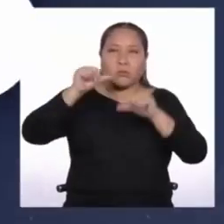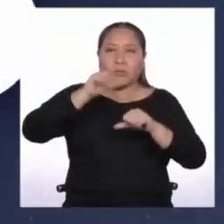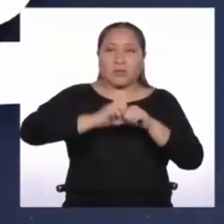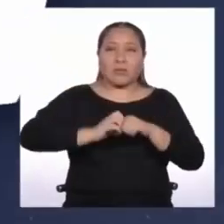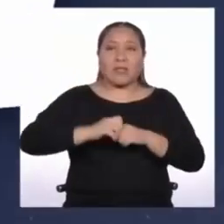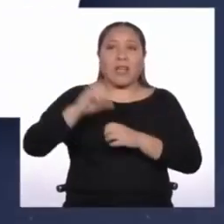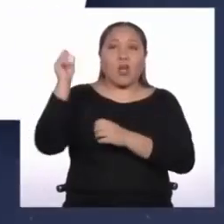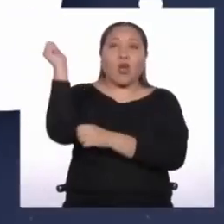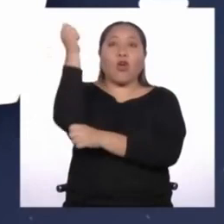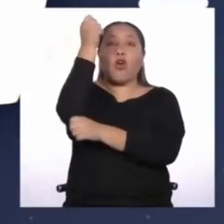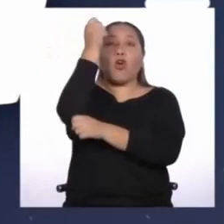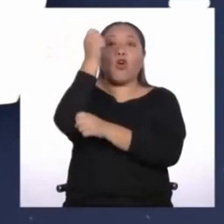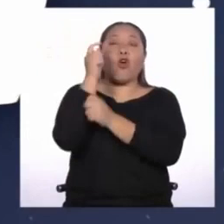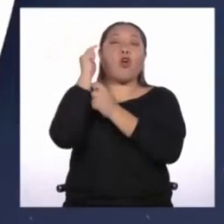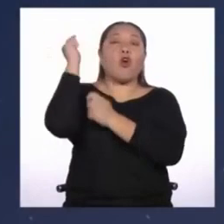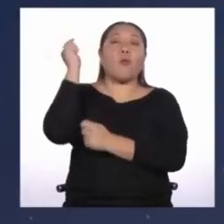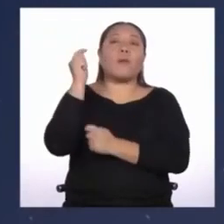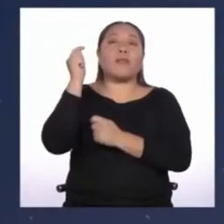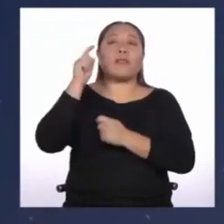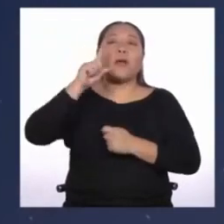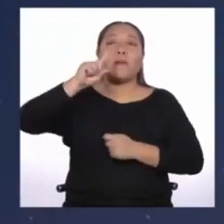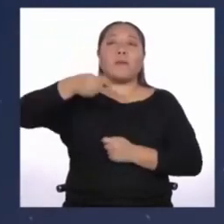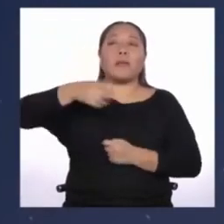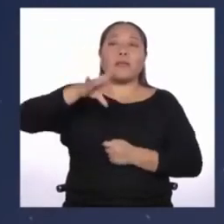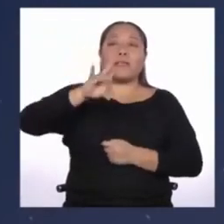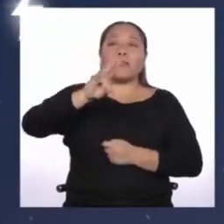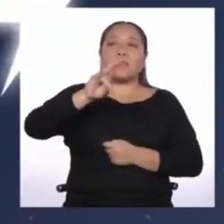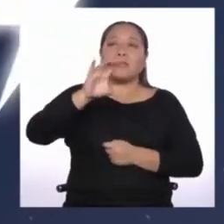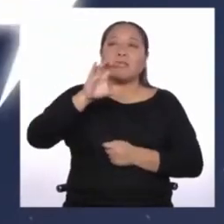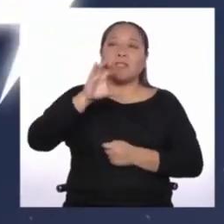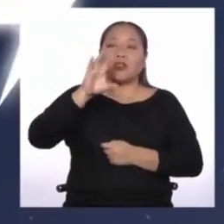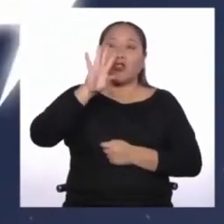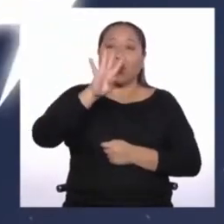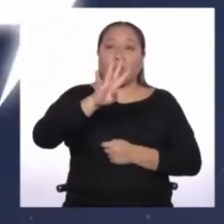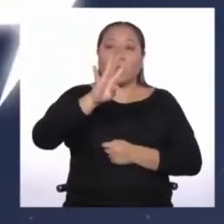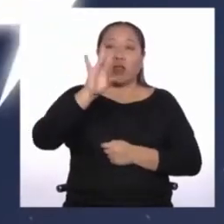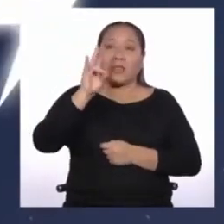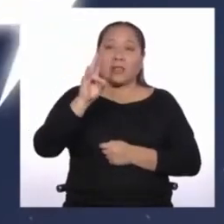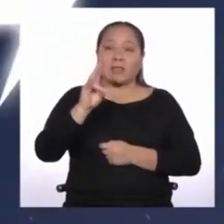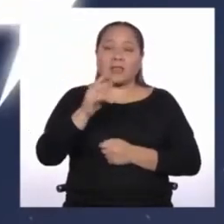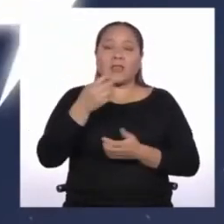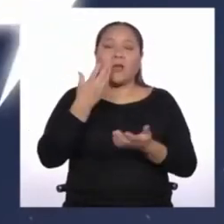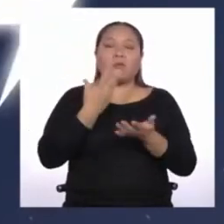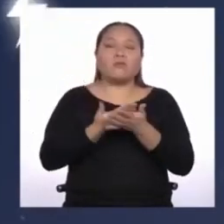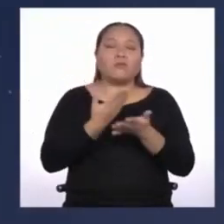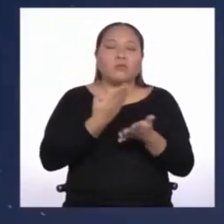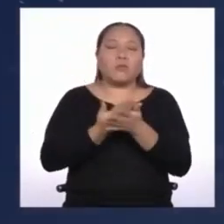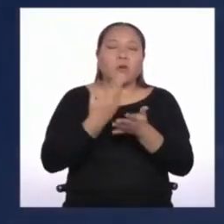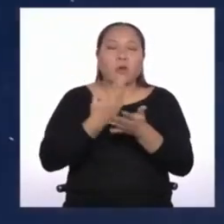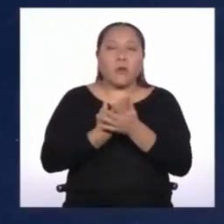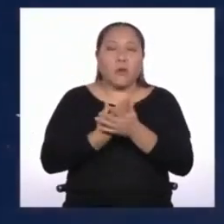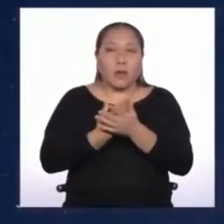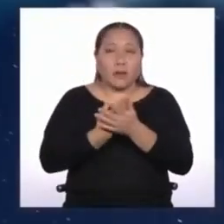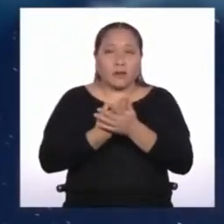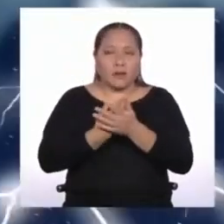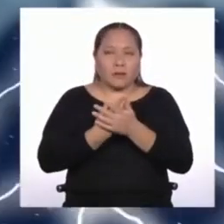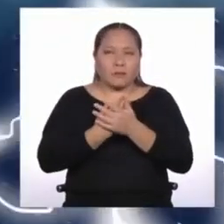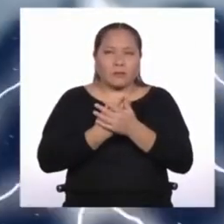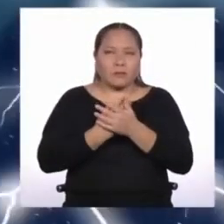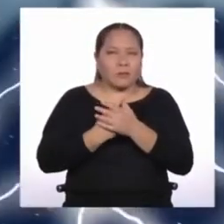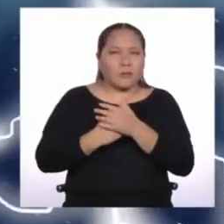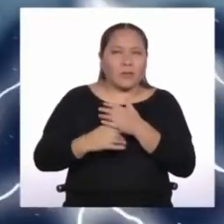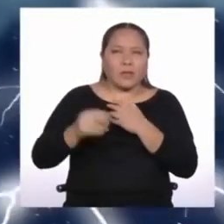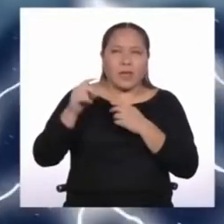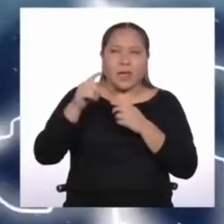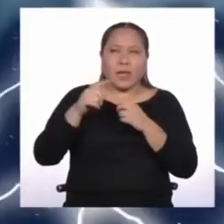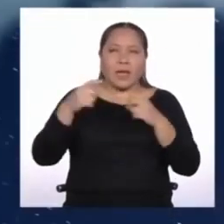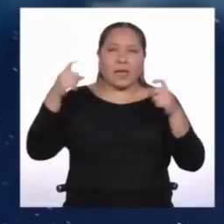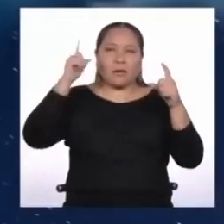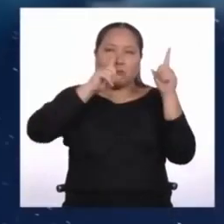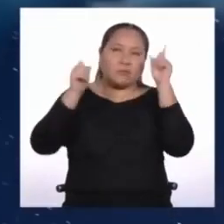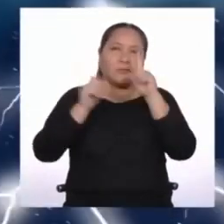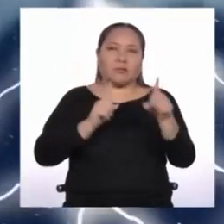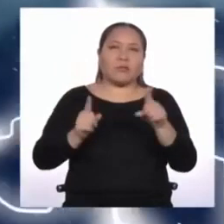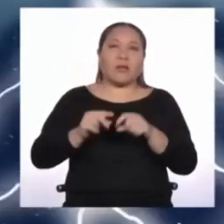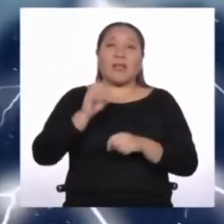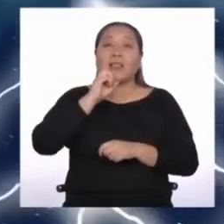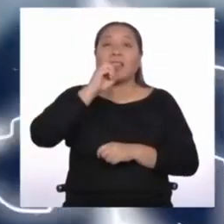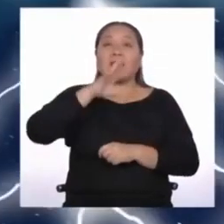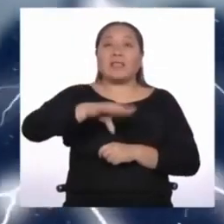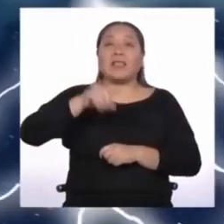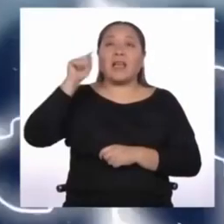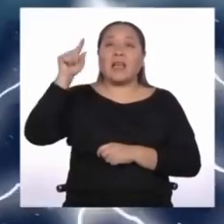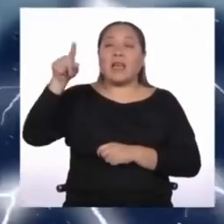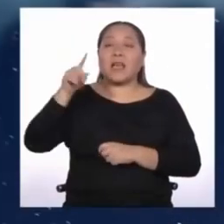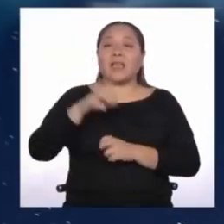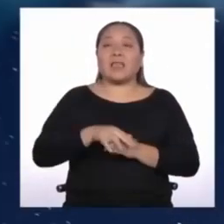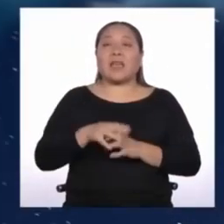En 1747, Franklin inició sus experimentos sobre la electricidad. Él estaba convencido de que las tormentas eran fenómenos